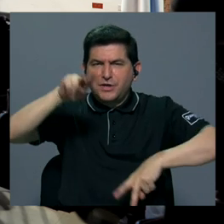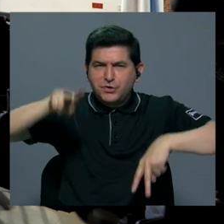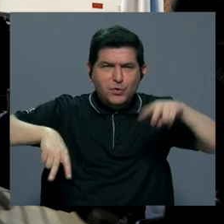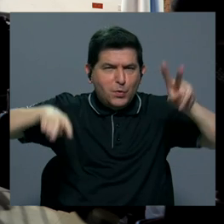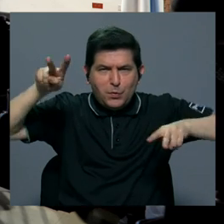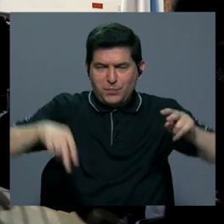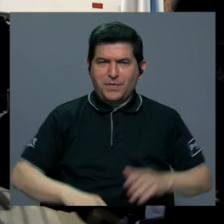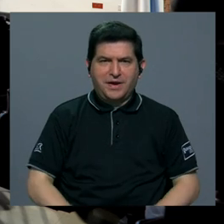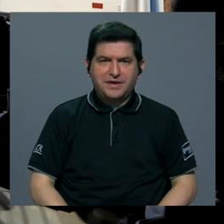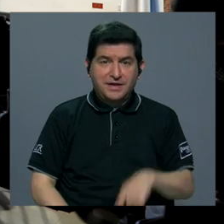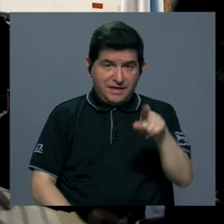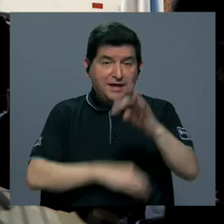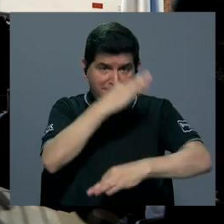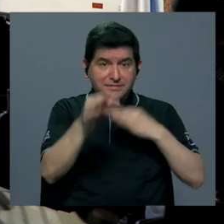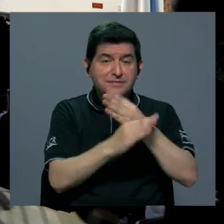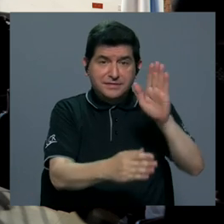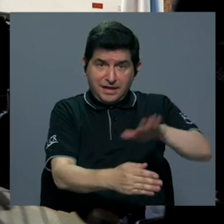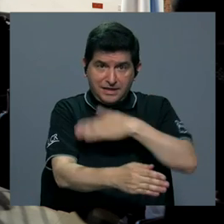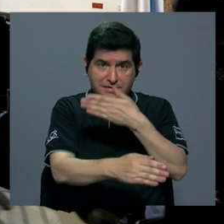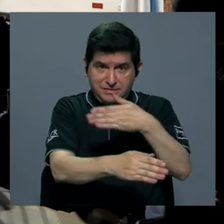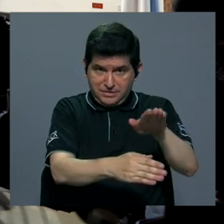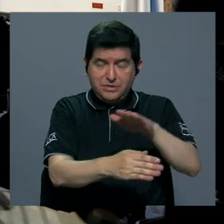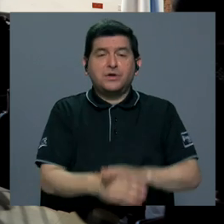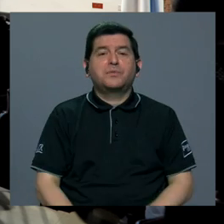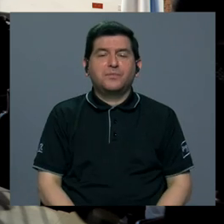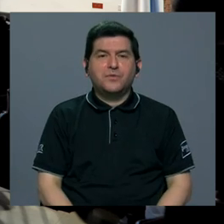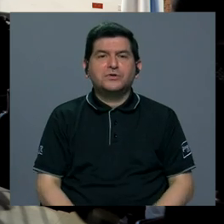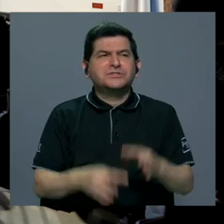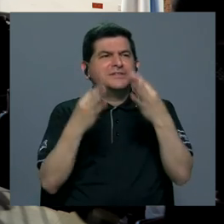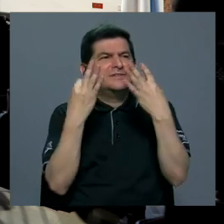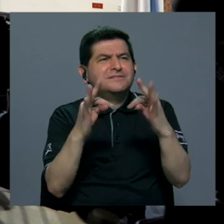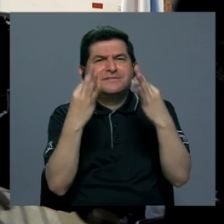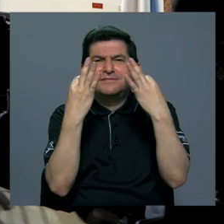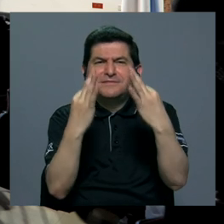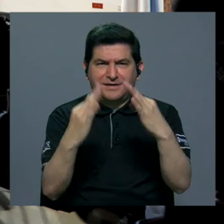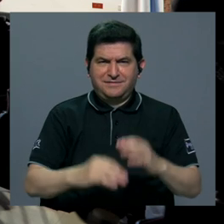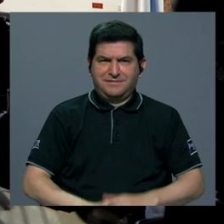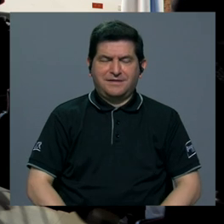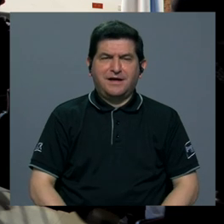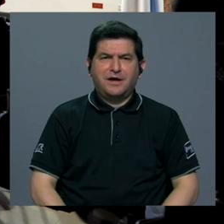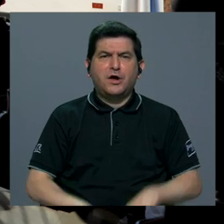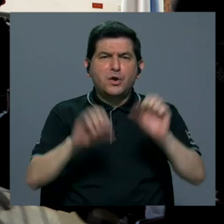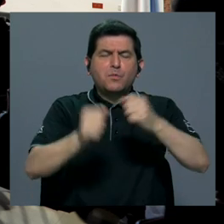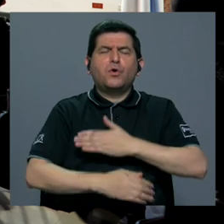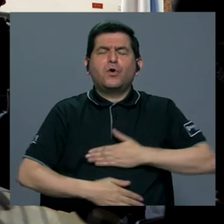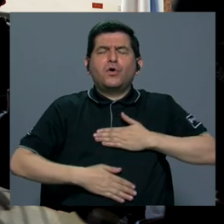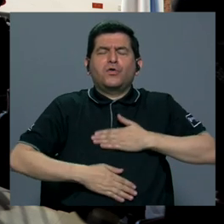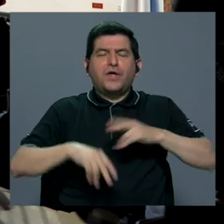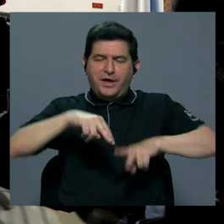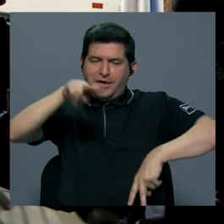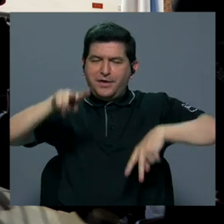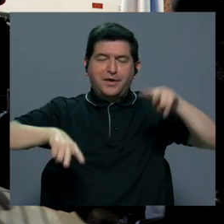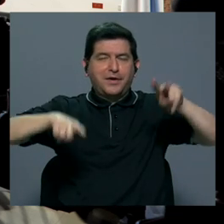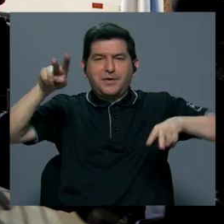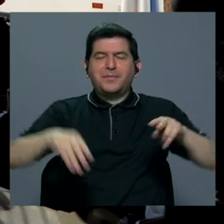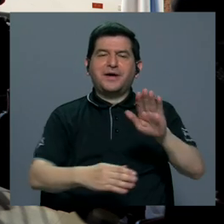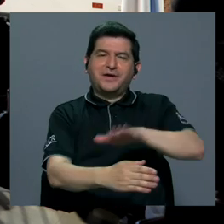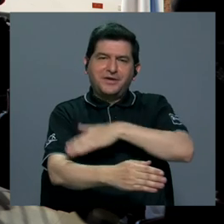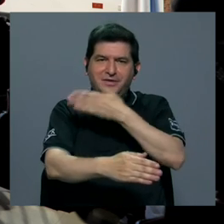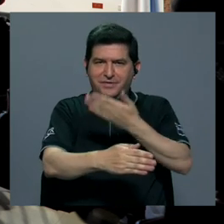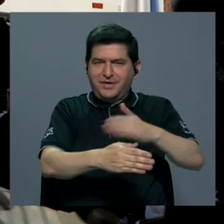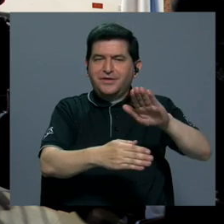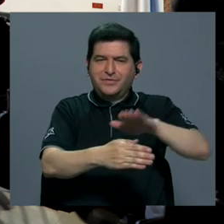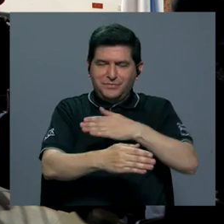de géneros y de propuestas Tratando de que podamos disfrutar de la variedad de músicas